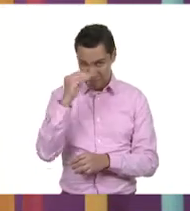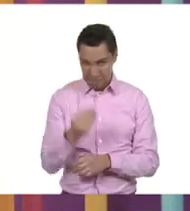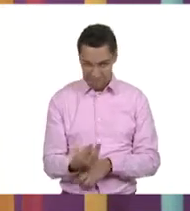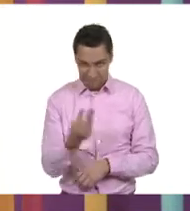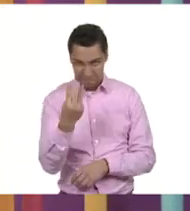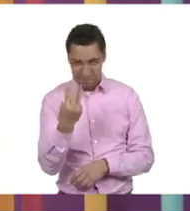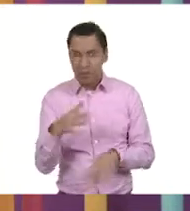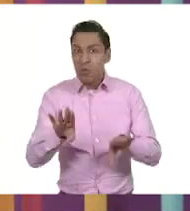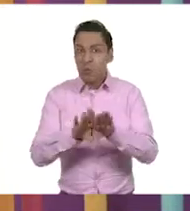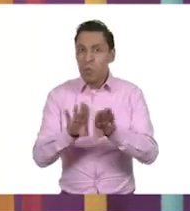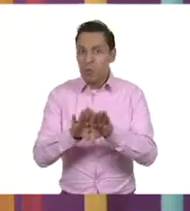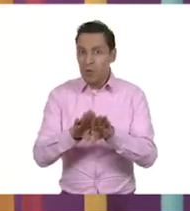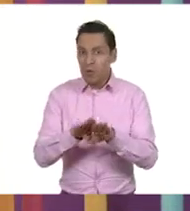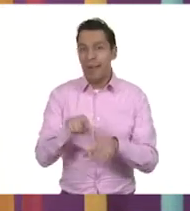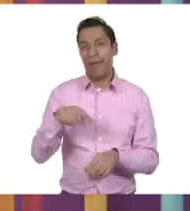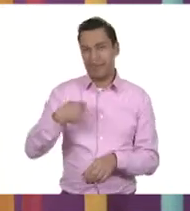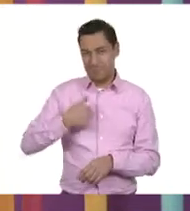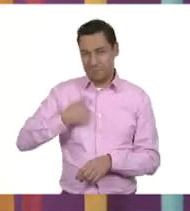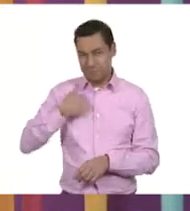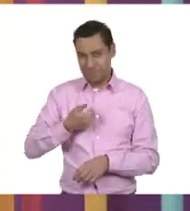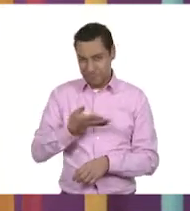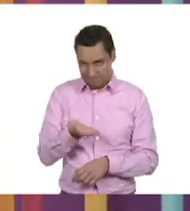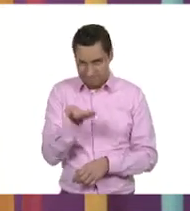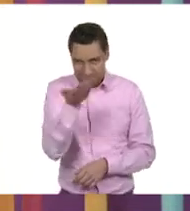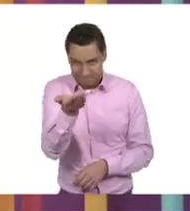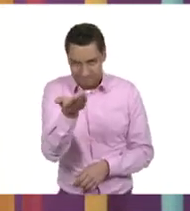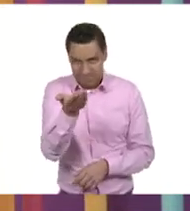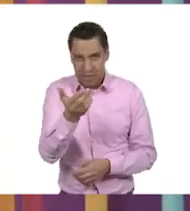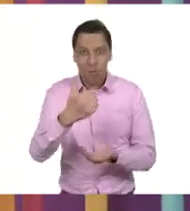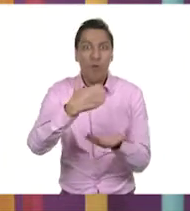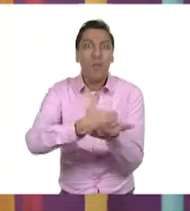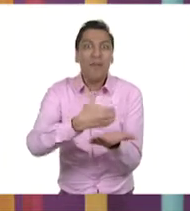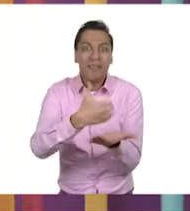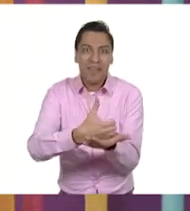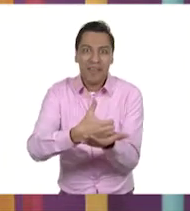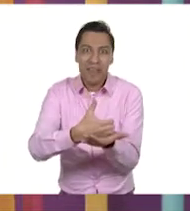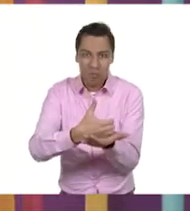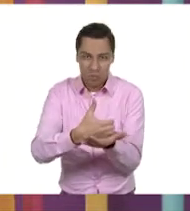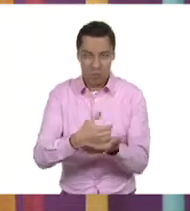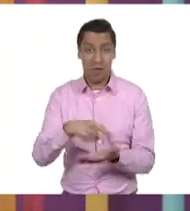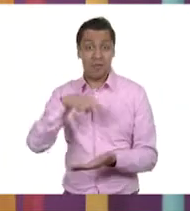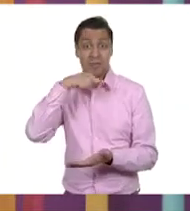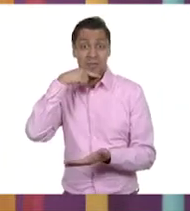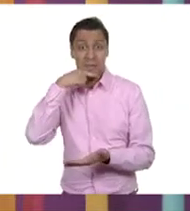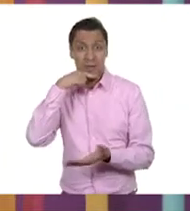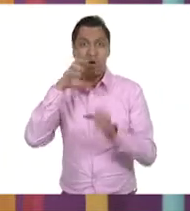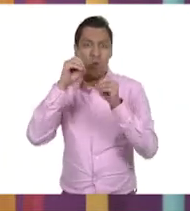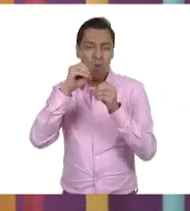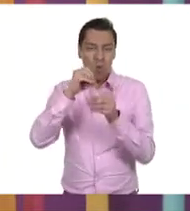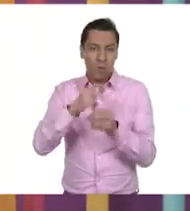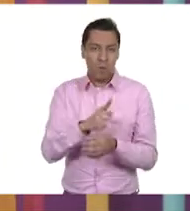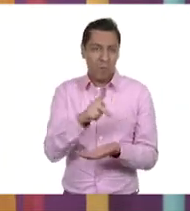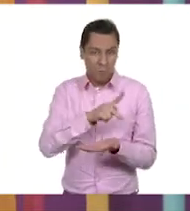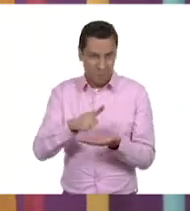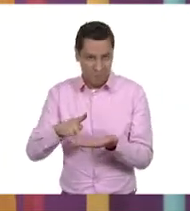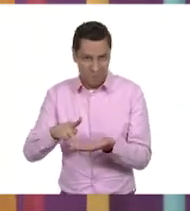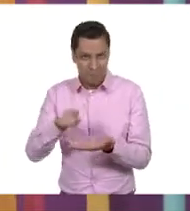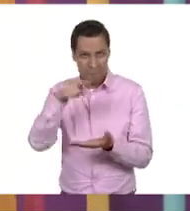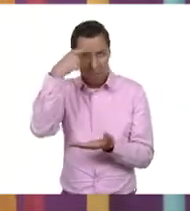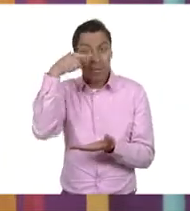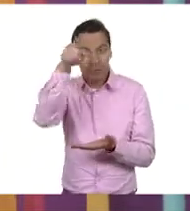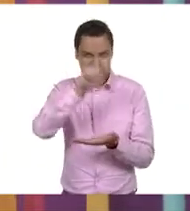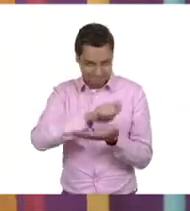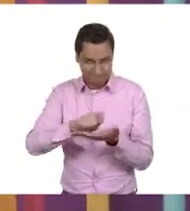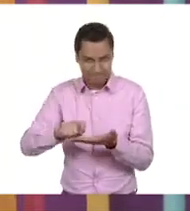100%, siempre le pedimos a las niñas y los niños una libreta y un lápiz o una pluma para que vayan anotando.